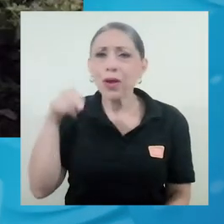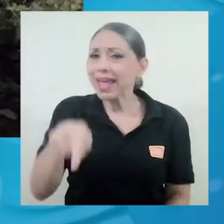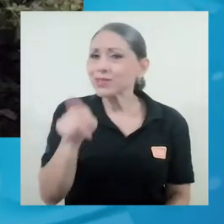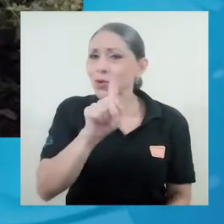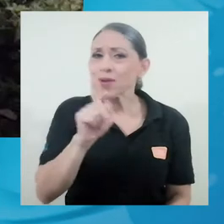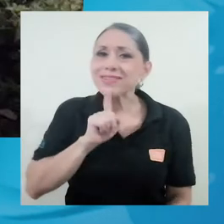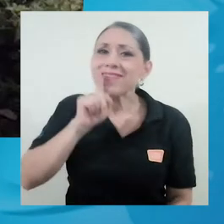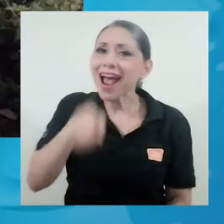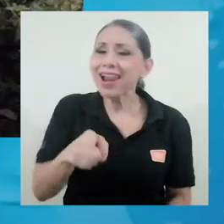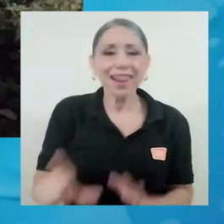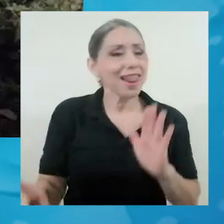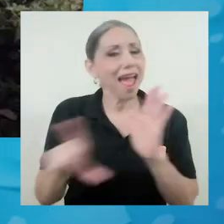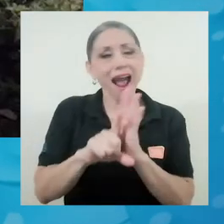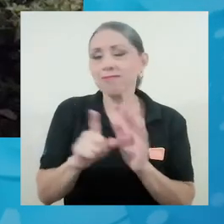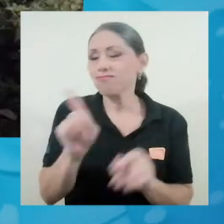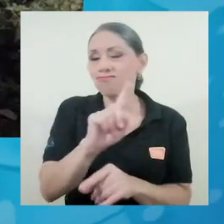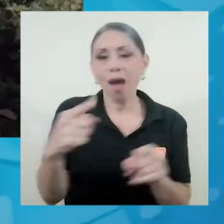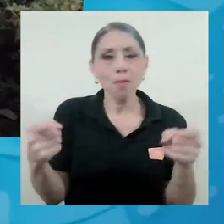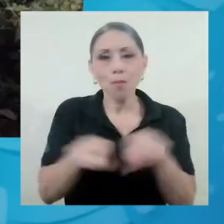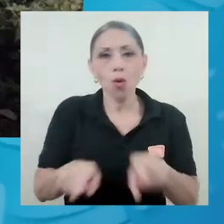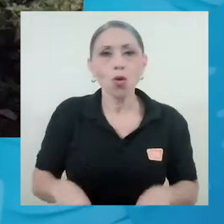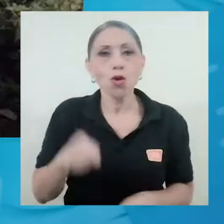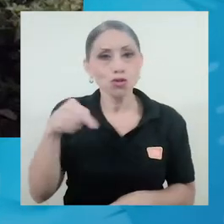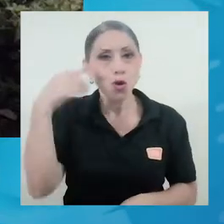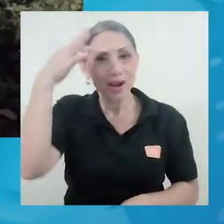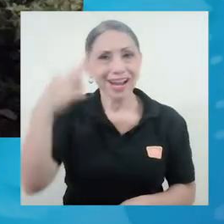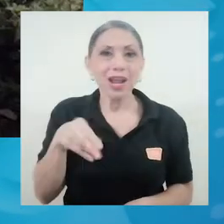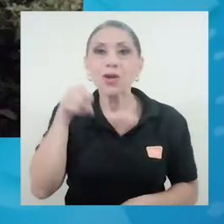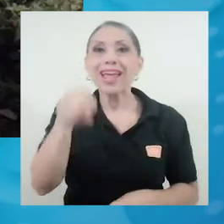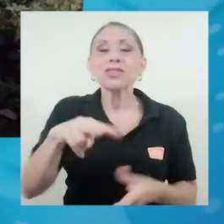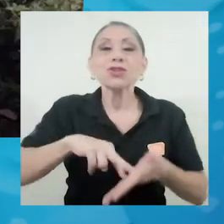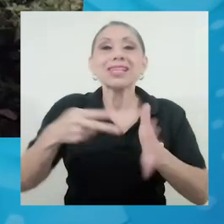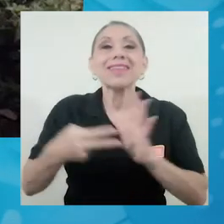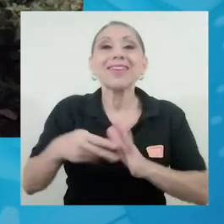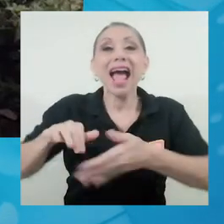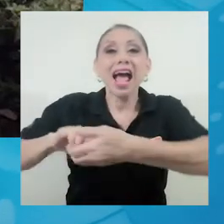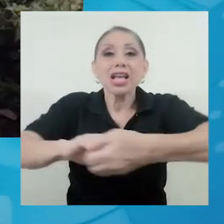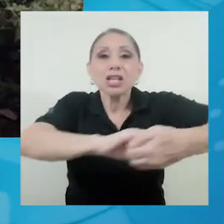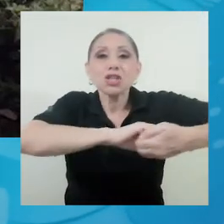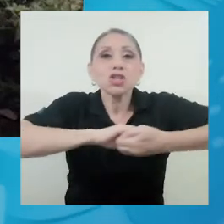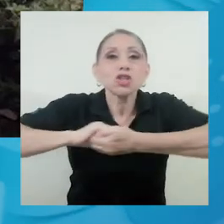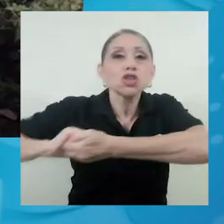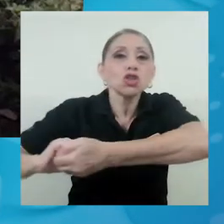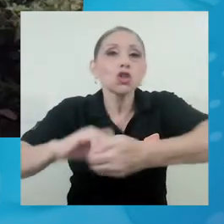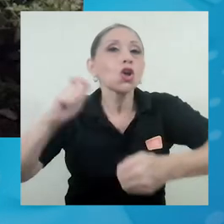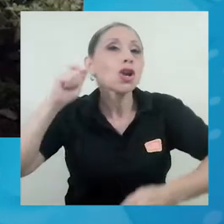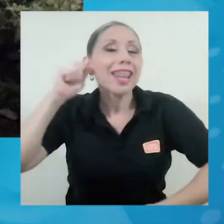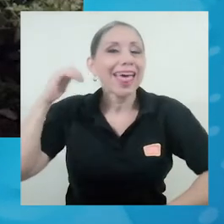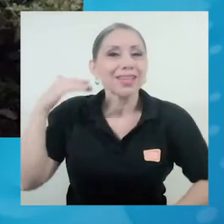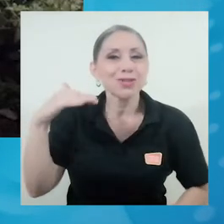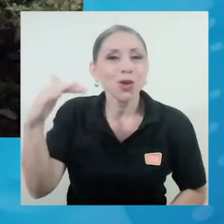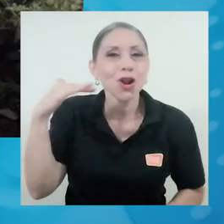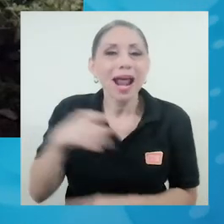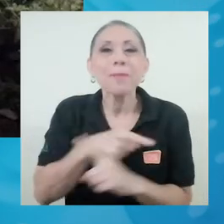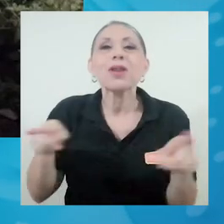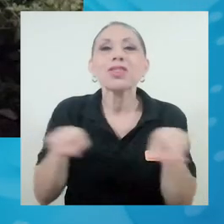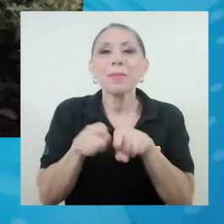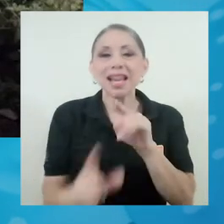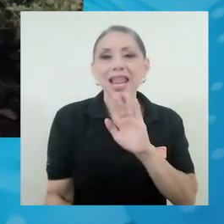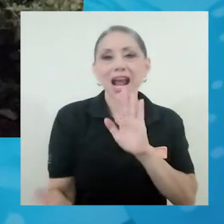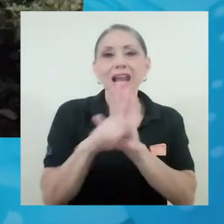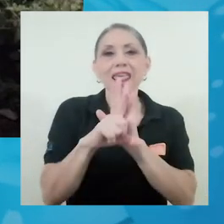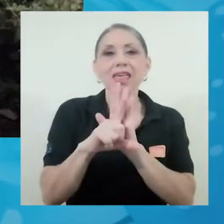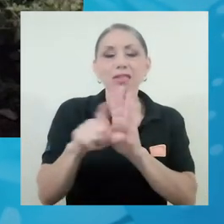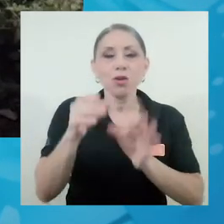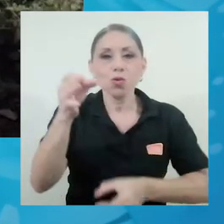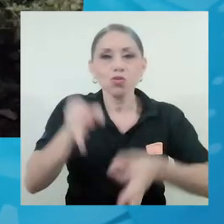y no es legal tampoco. Por eso creo que esto es un acto de sororidad sonora, pero también es un acto